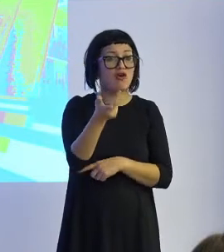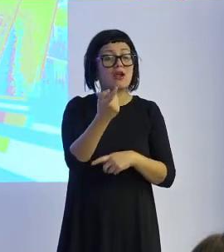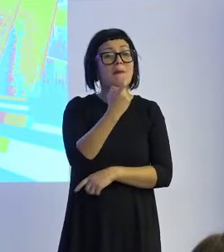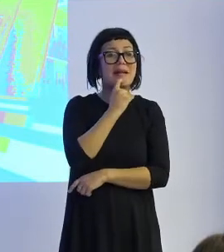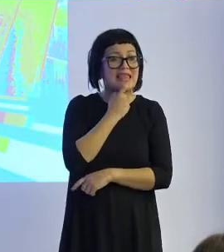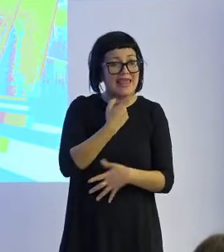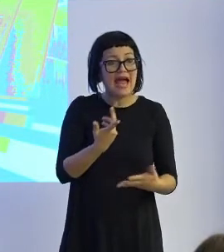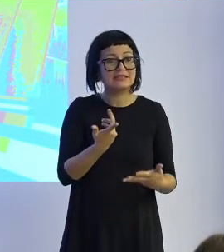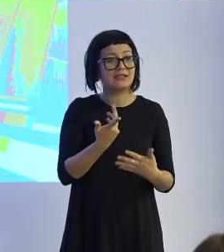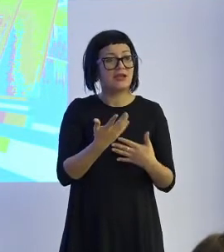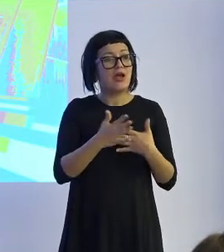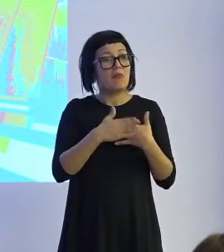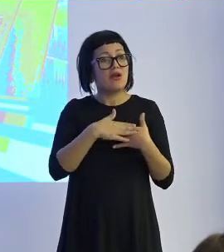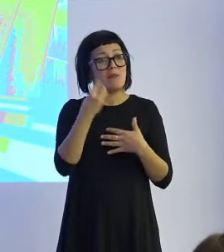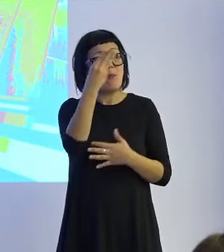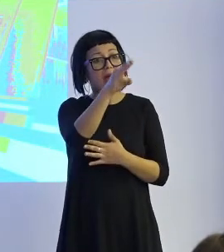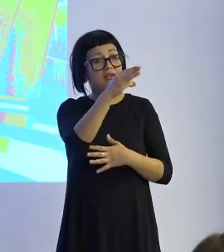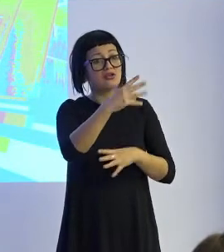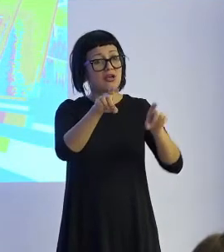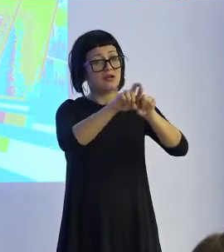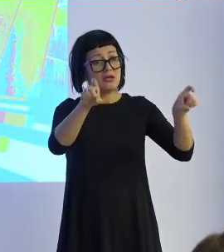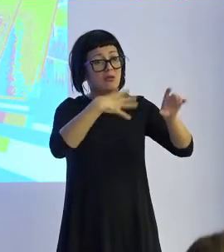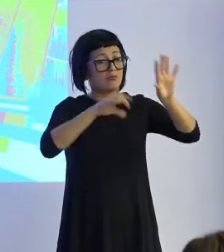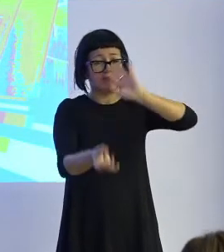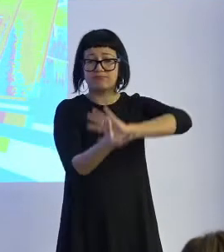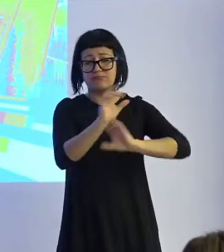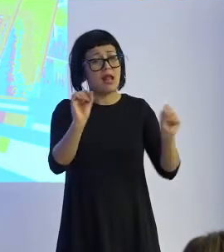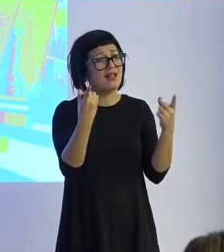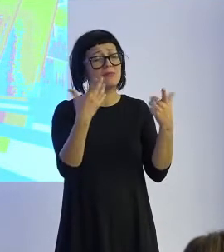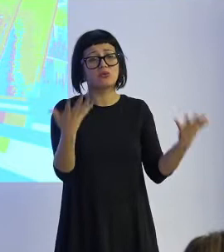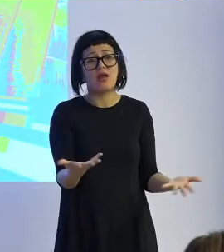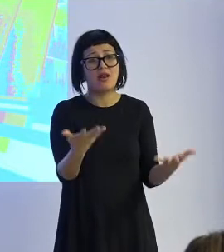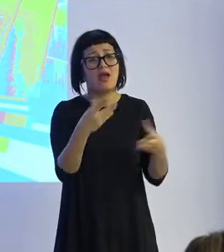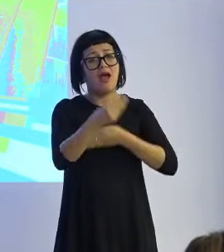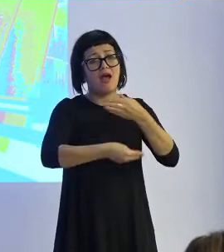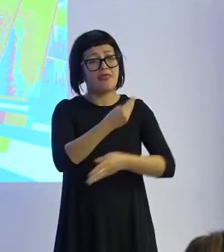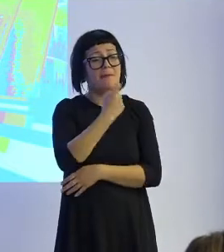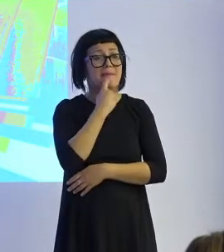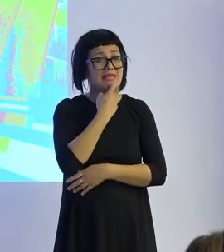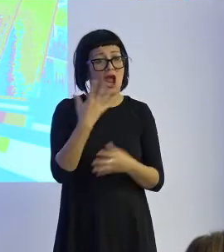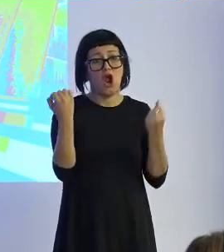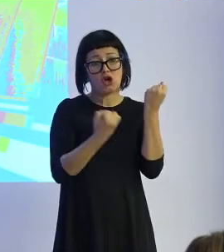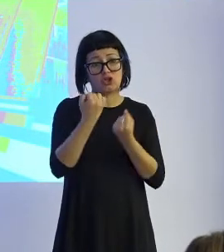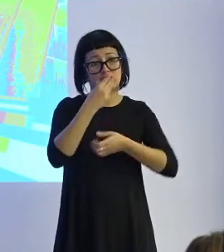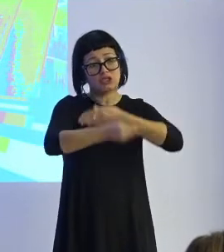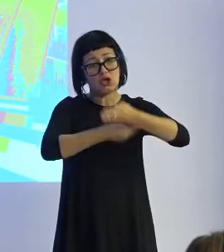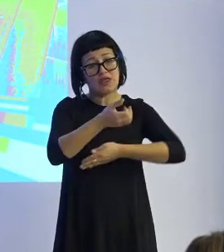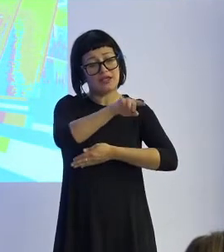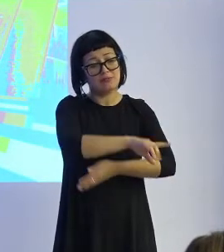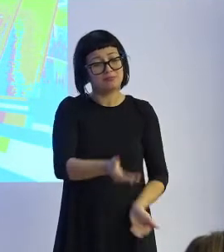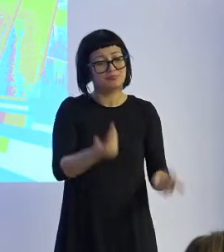baterías Panasonic es el mayor fabricante del mundo de baterías por ejemplo lo de los coches Tesla lo fabrica Panasonic